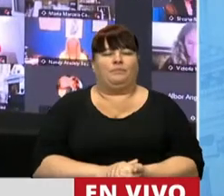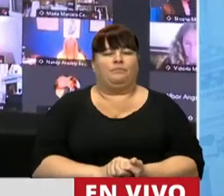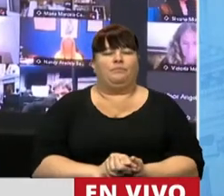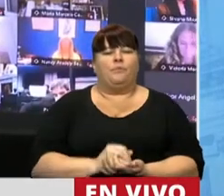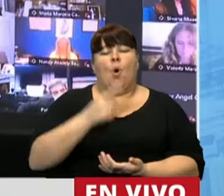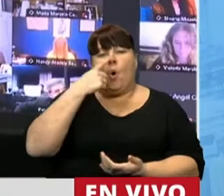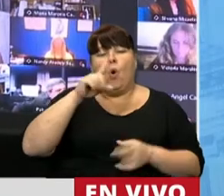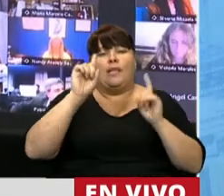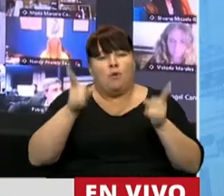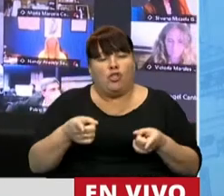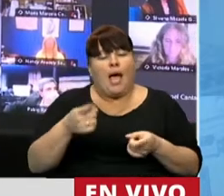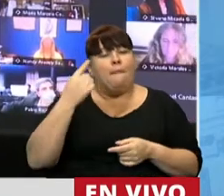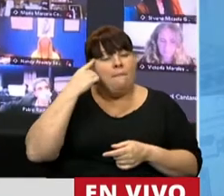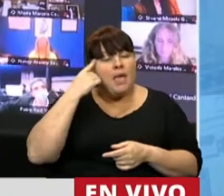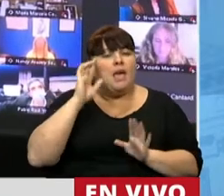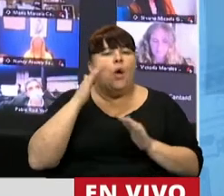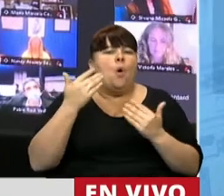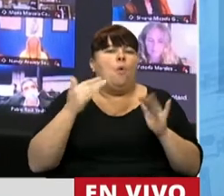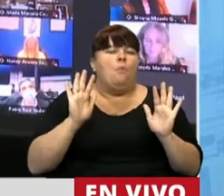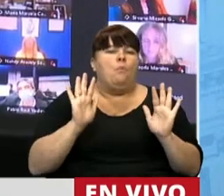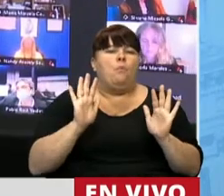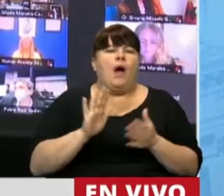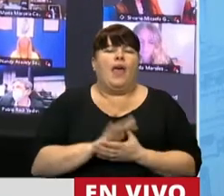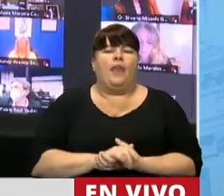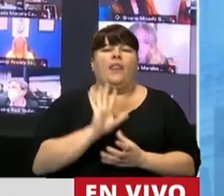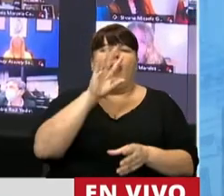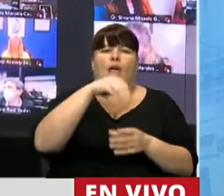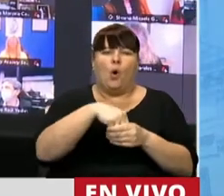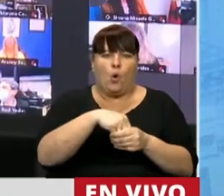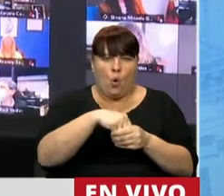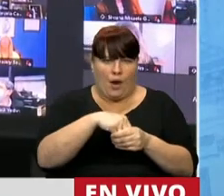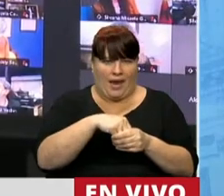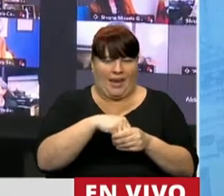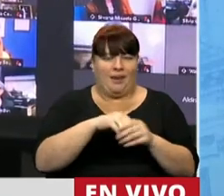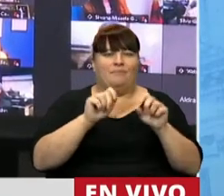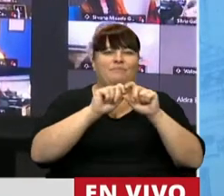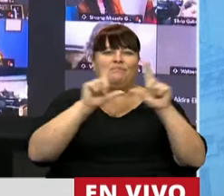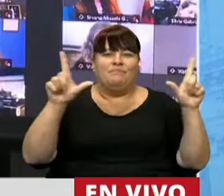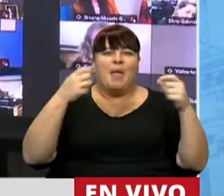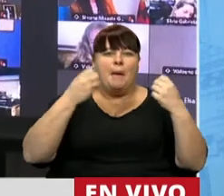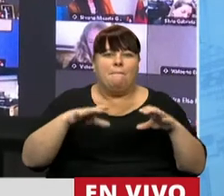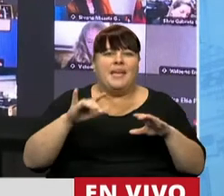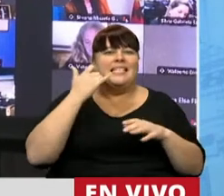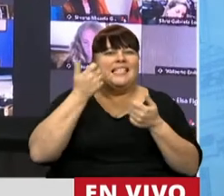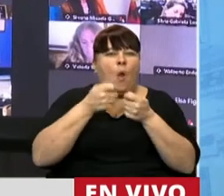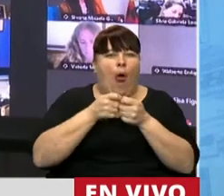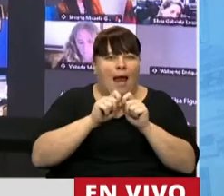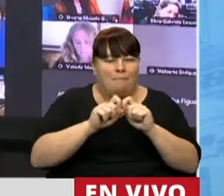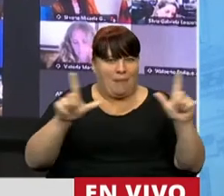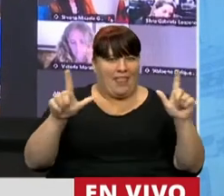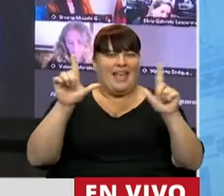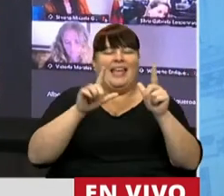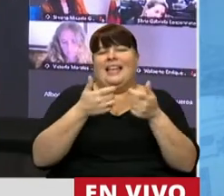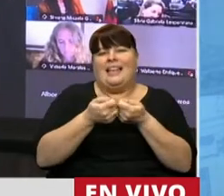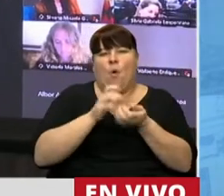Finalmente, también prevé la posibilidad de incluir en las pantallas de inicio de los teléfonos celulares, de los